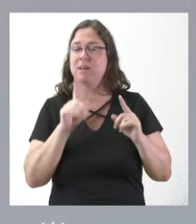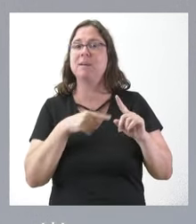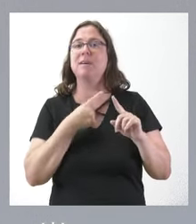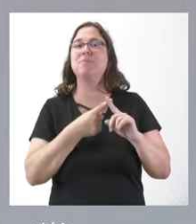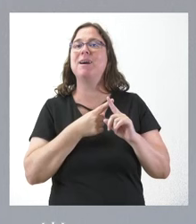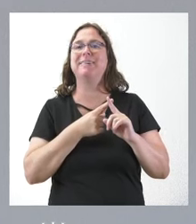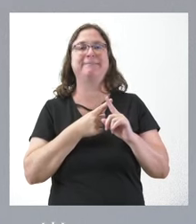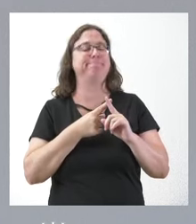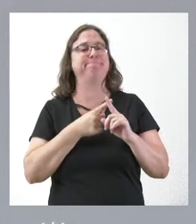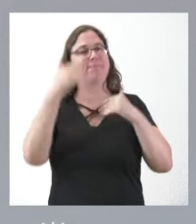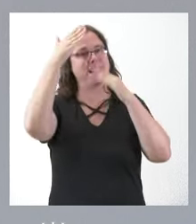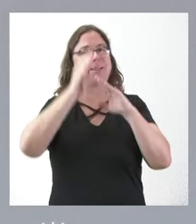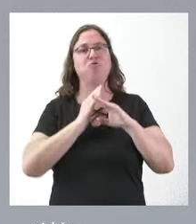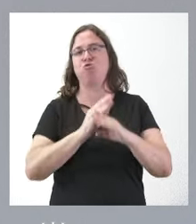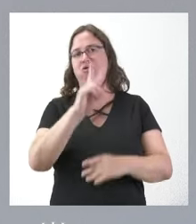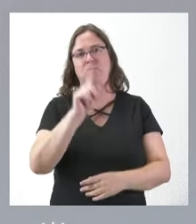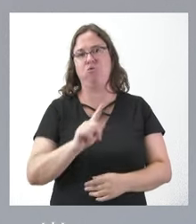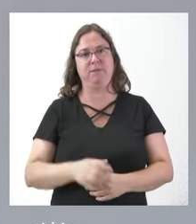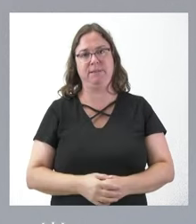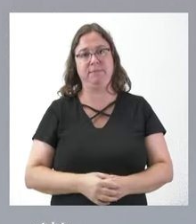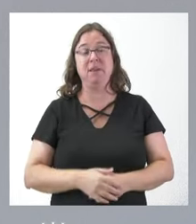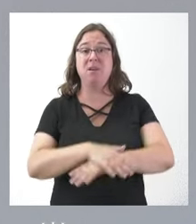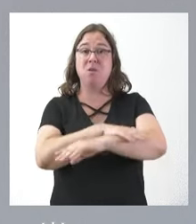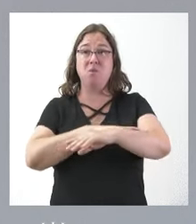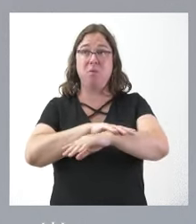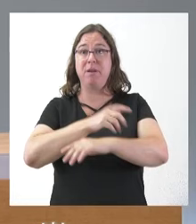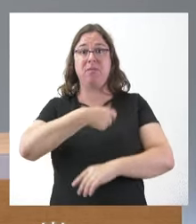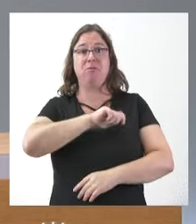suficientemente atendidos por parte del Gobierno del Estado.